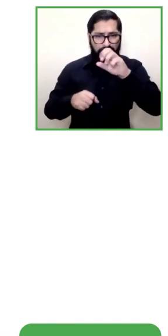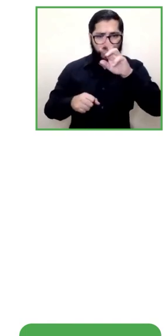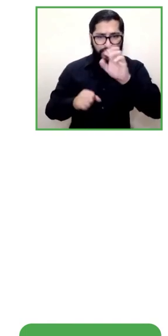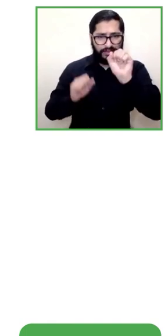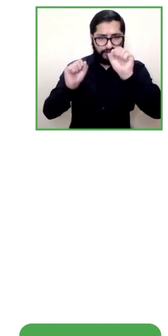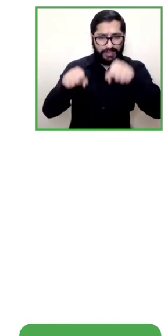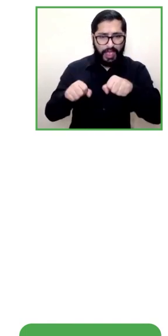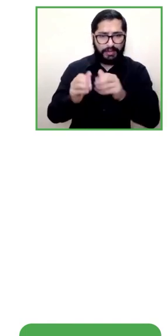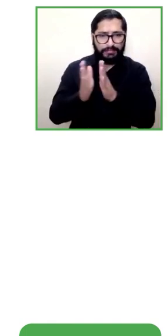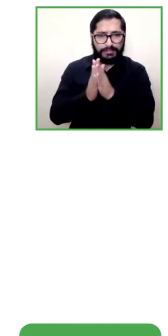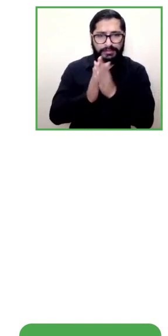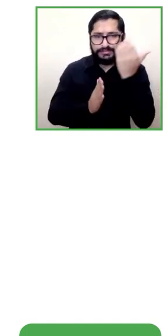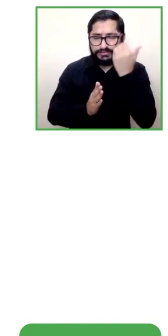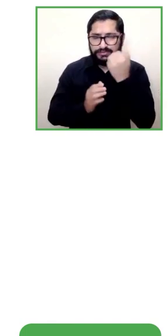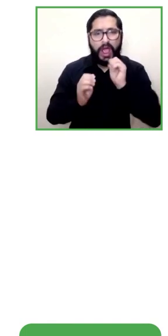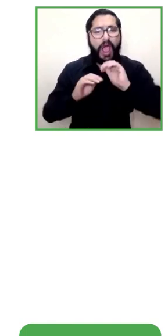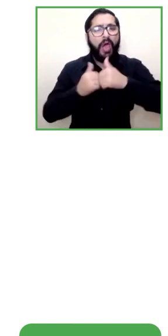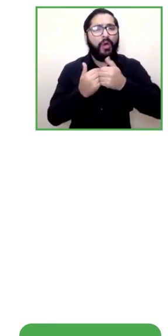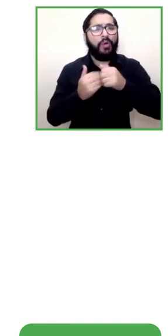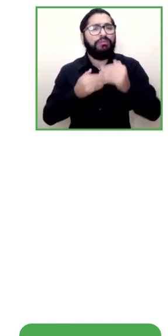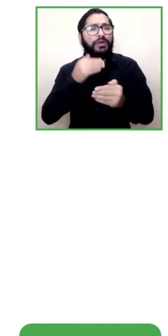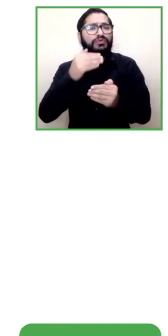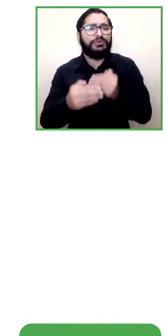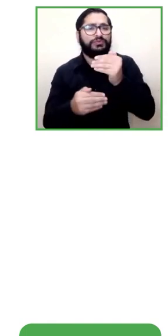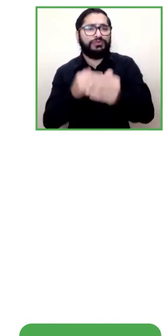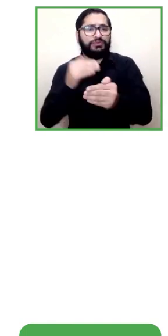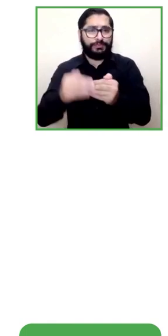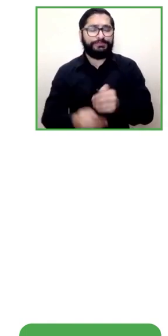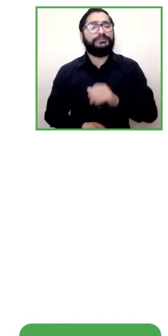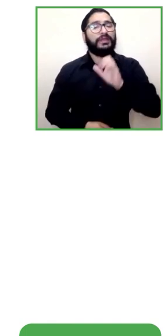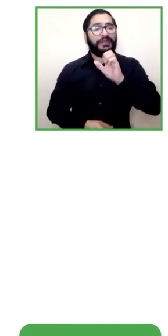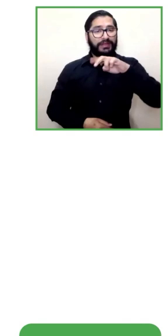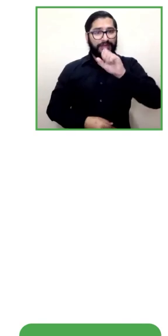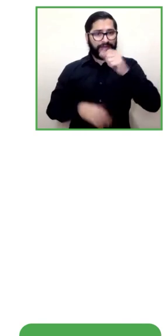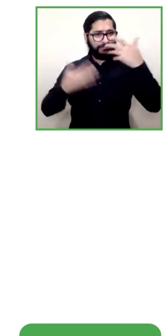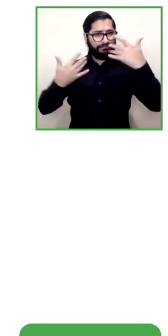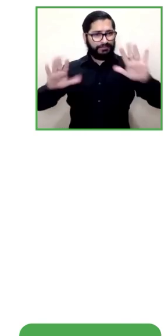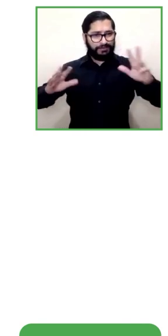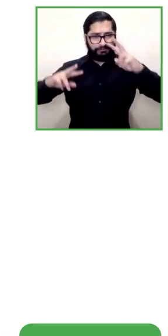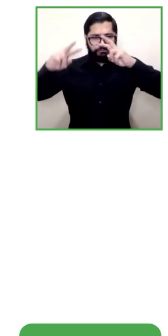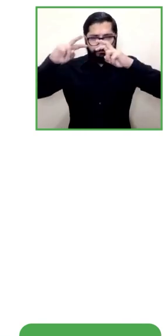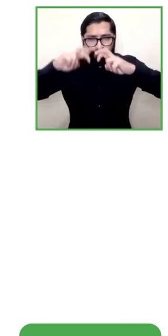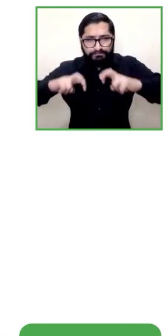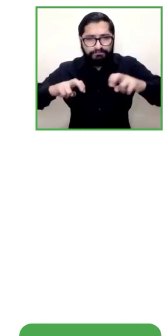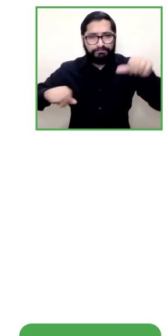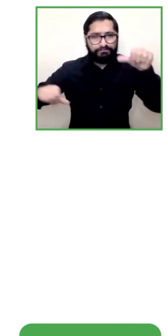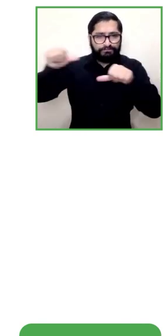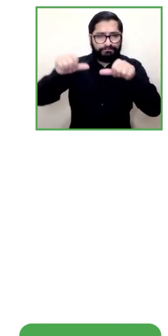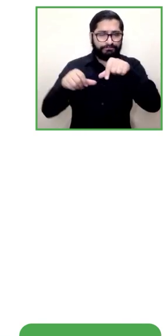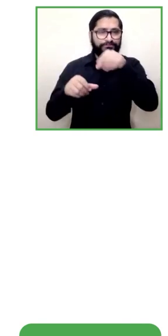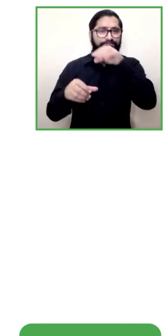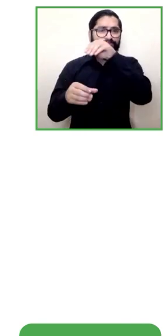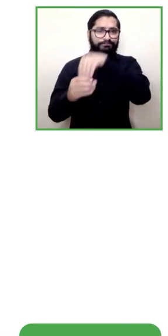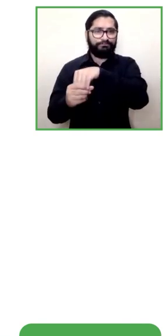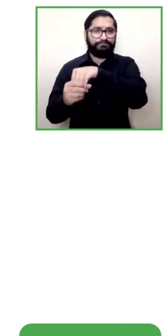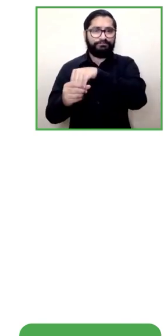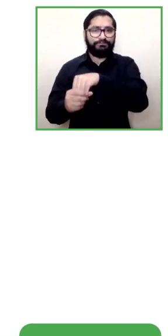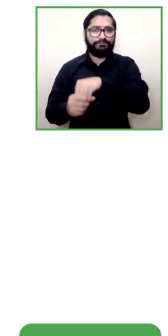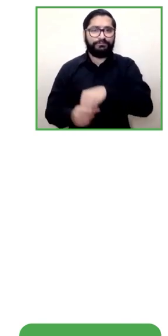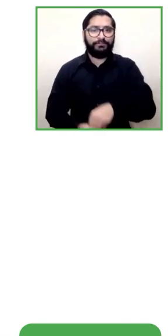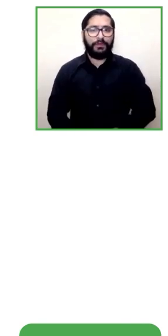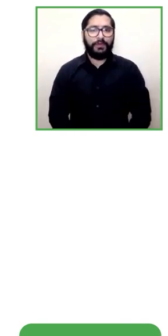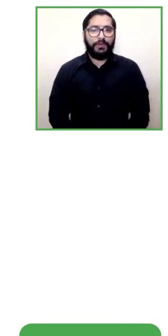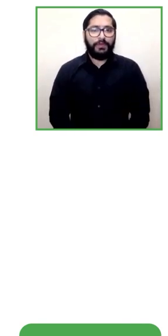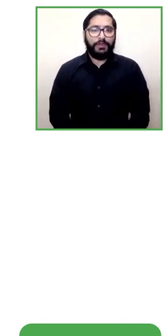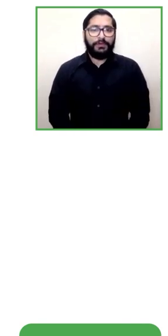que